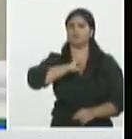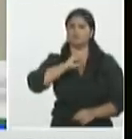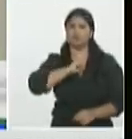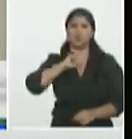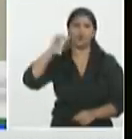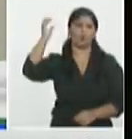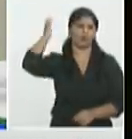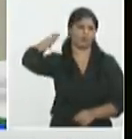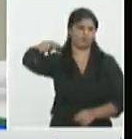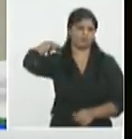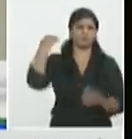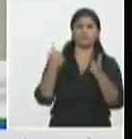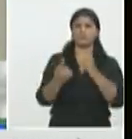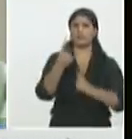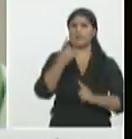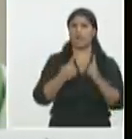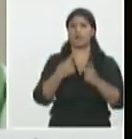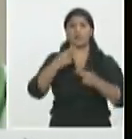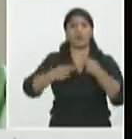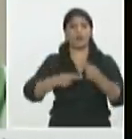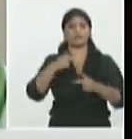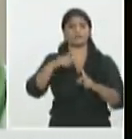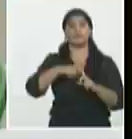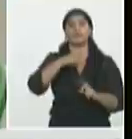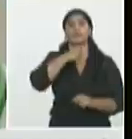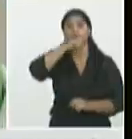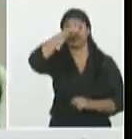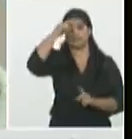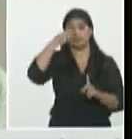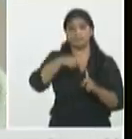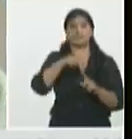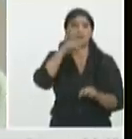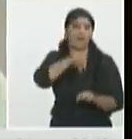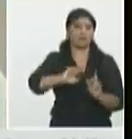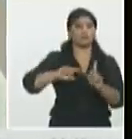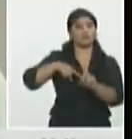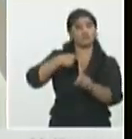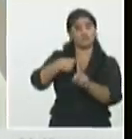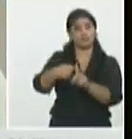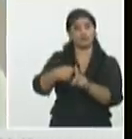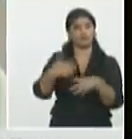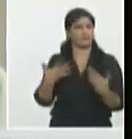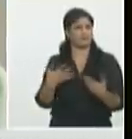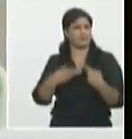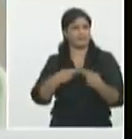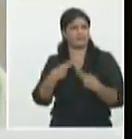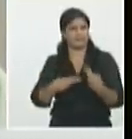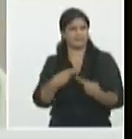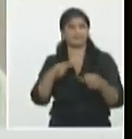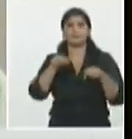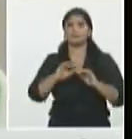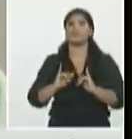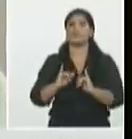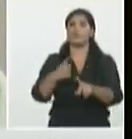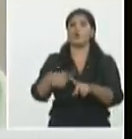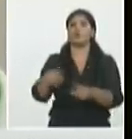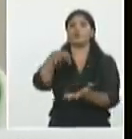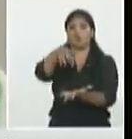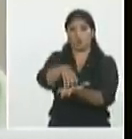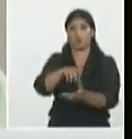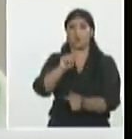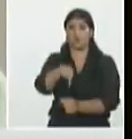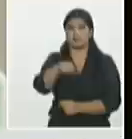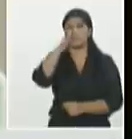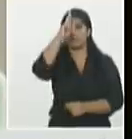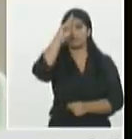se les hace su prueba rápida y de ahí entonces en caso de que la prueba rápida sea positiva se remite a un centro donde van a ser ingresados o